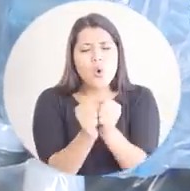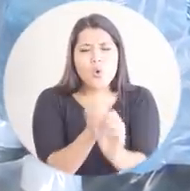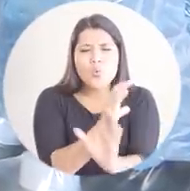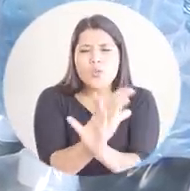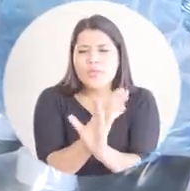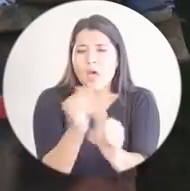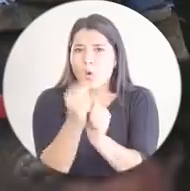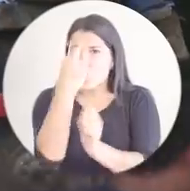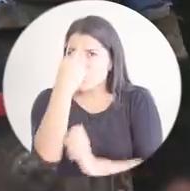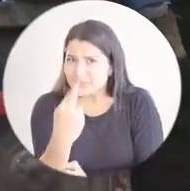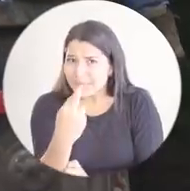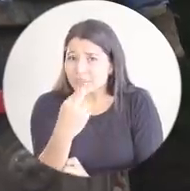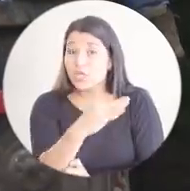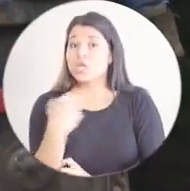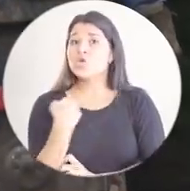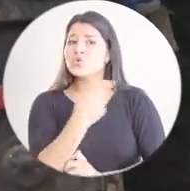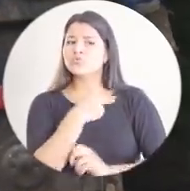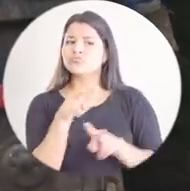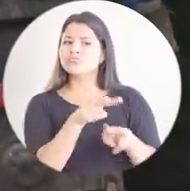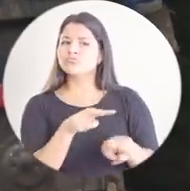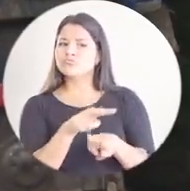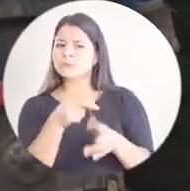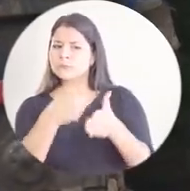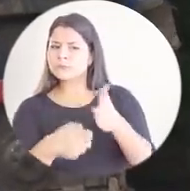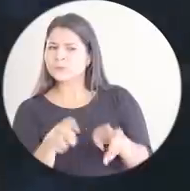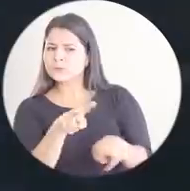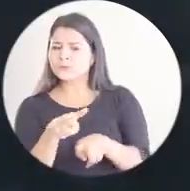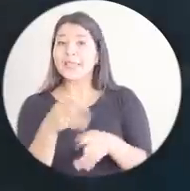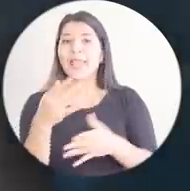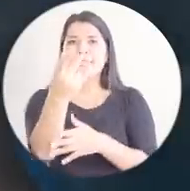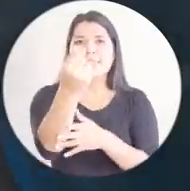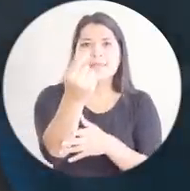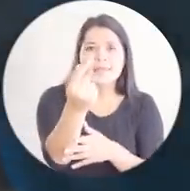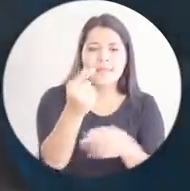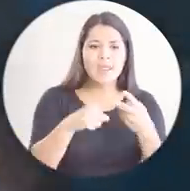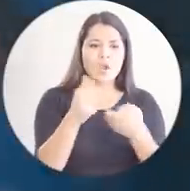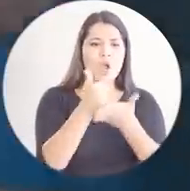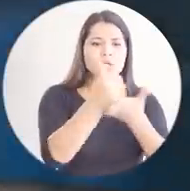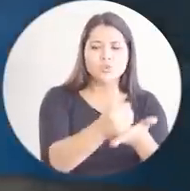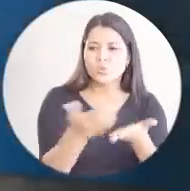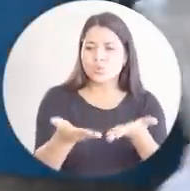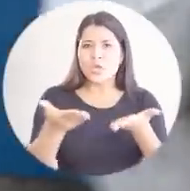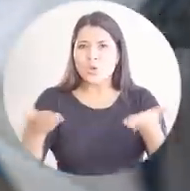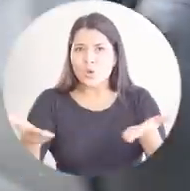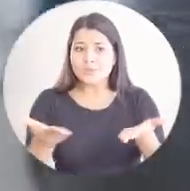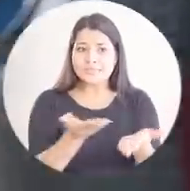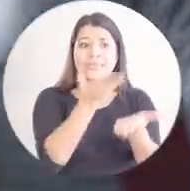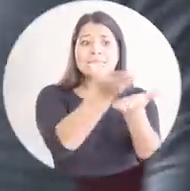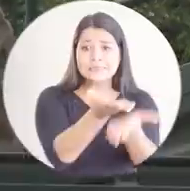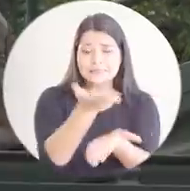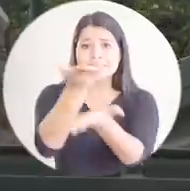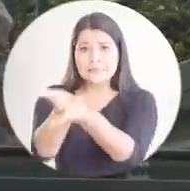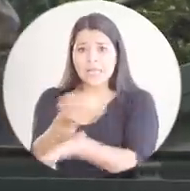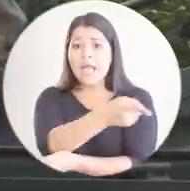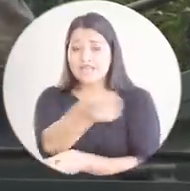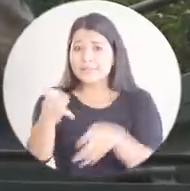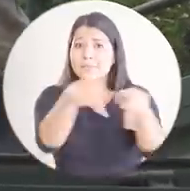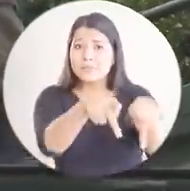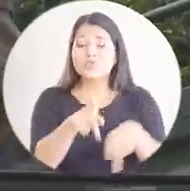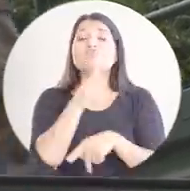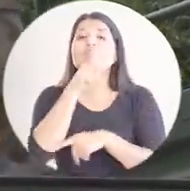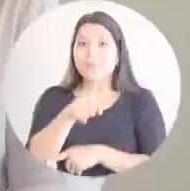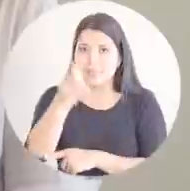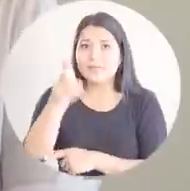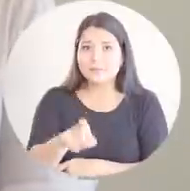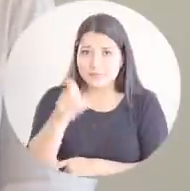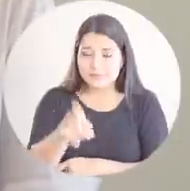respeto. Y vigilaremos de manera celosa que los dineros, las ayudas y los recursos lleguen a quienes más los